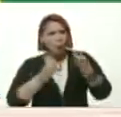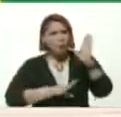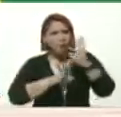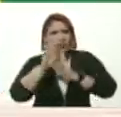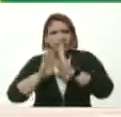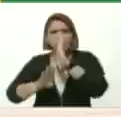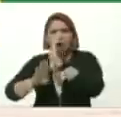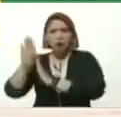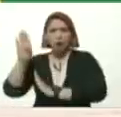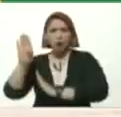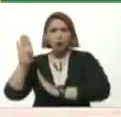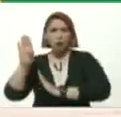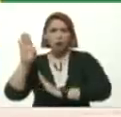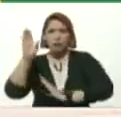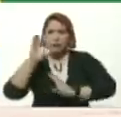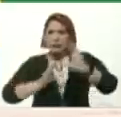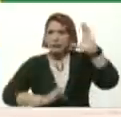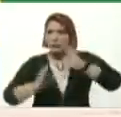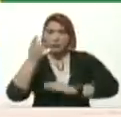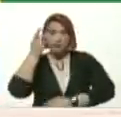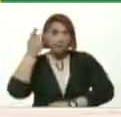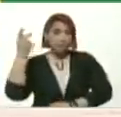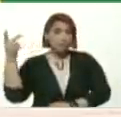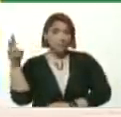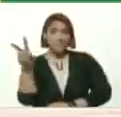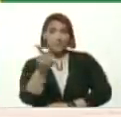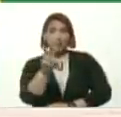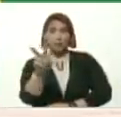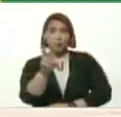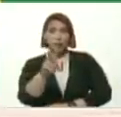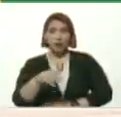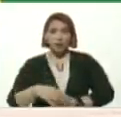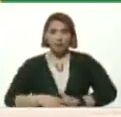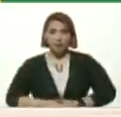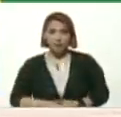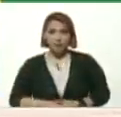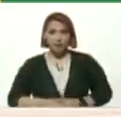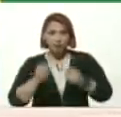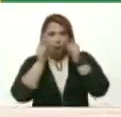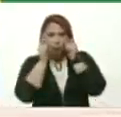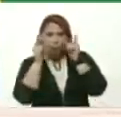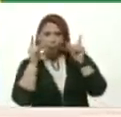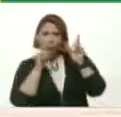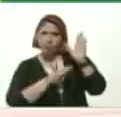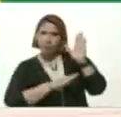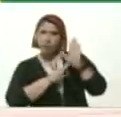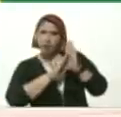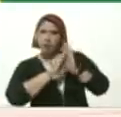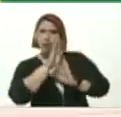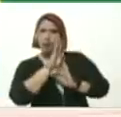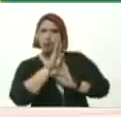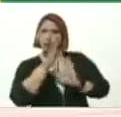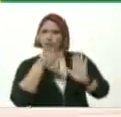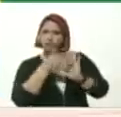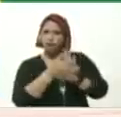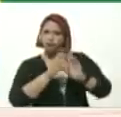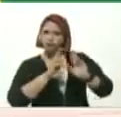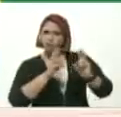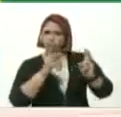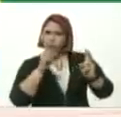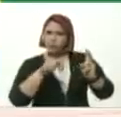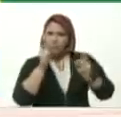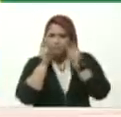De Las Ciencias Pedagógicas En Venezuela Admirado El Desarrollo De Los Conceptos Y